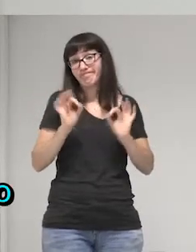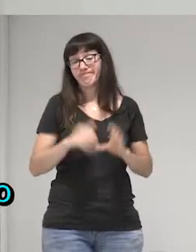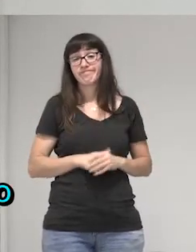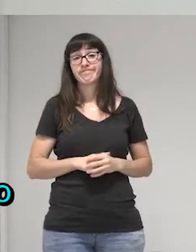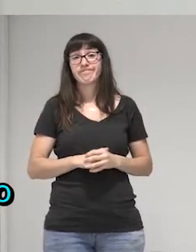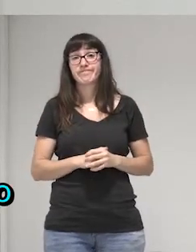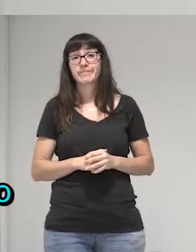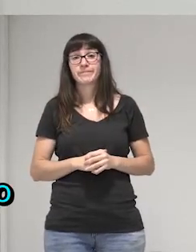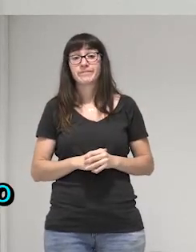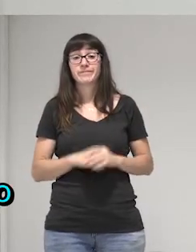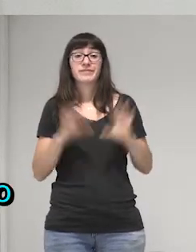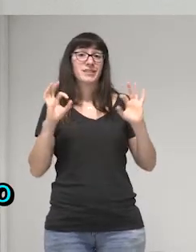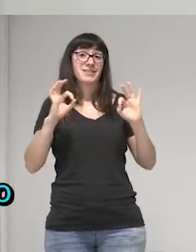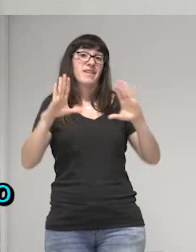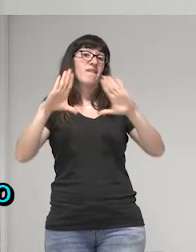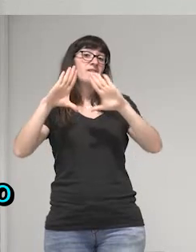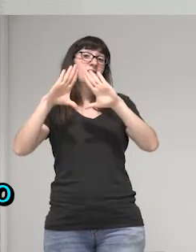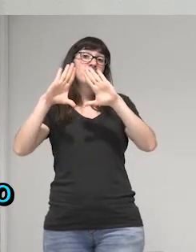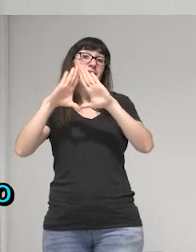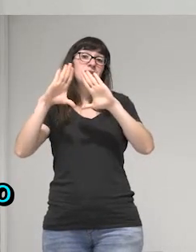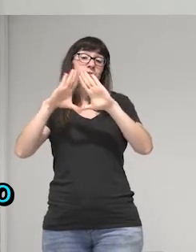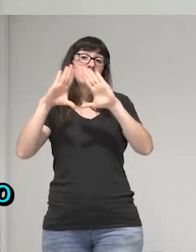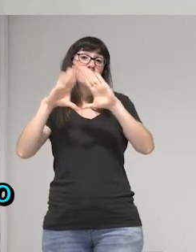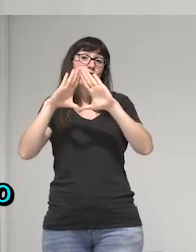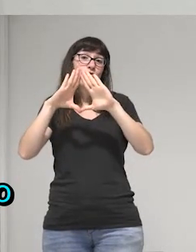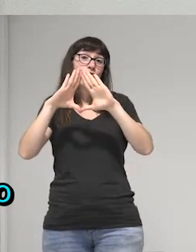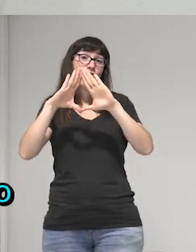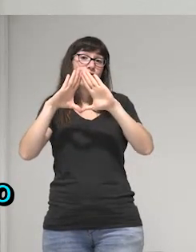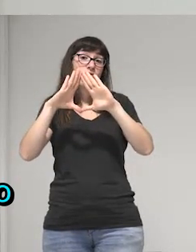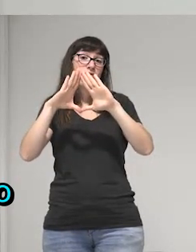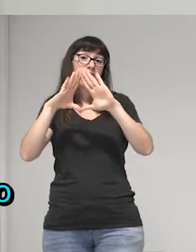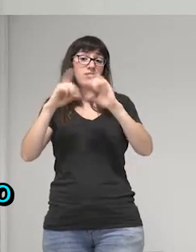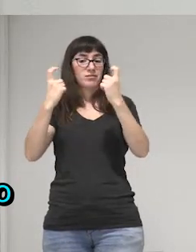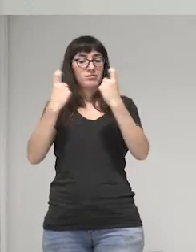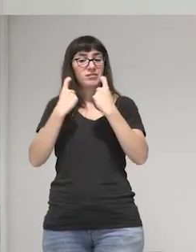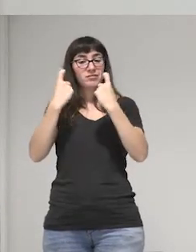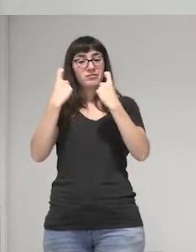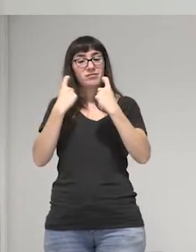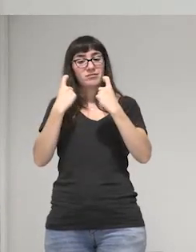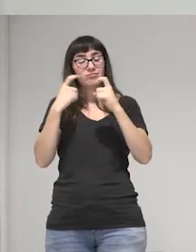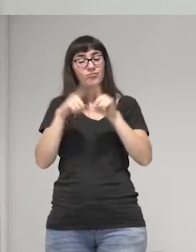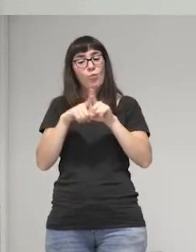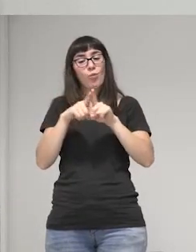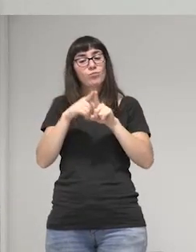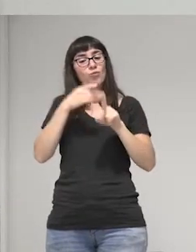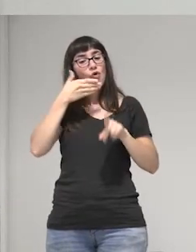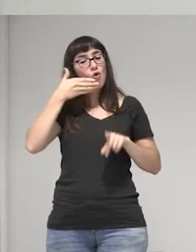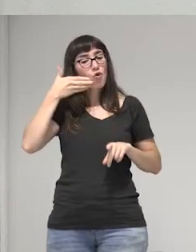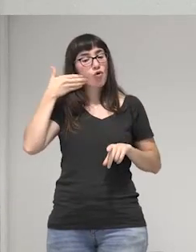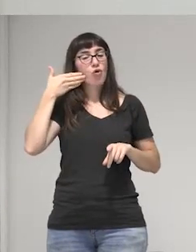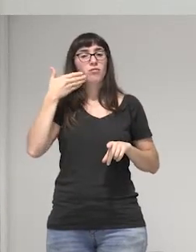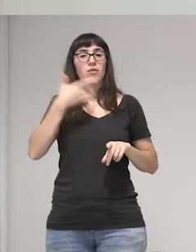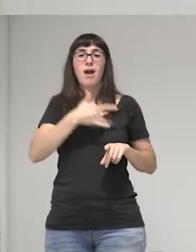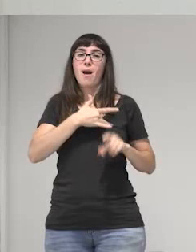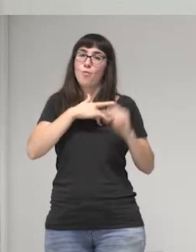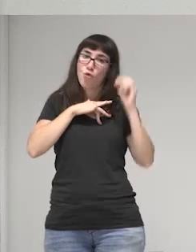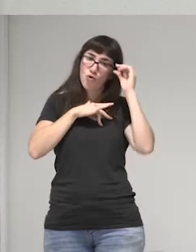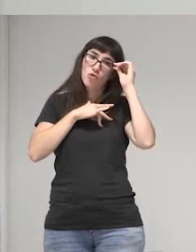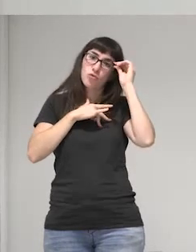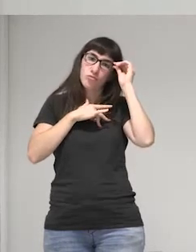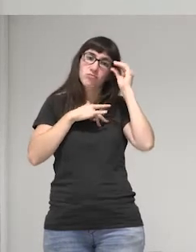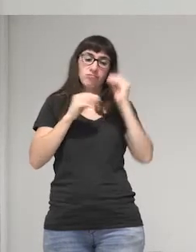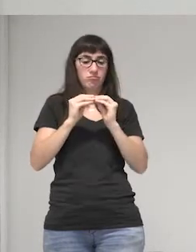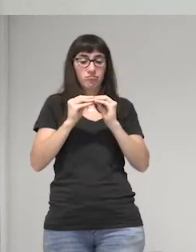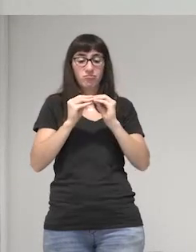el feminismo nos ha enseñado a hacer las cosas con amor y creo que cuando se hacen con amor la